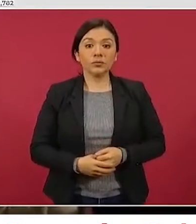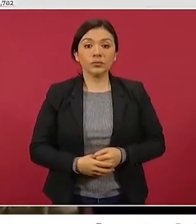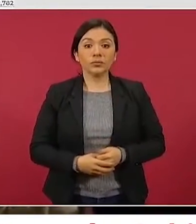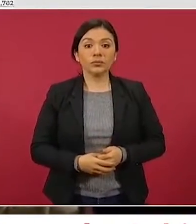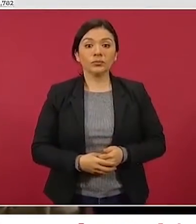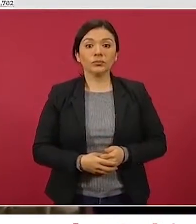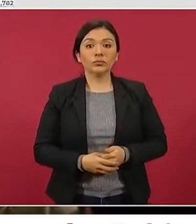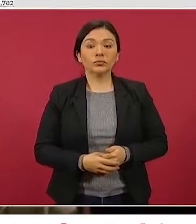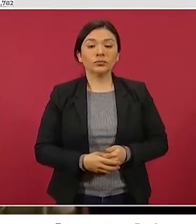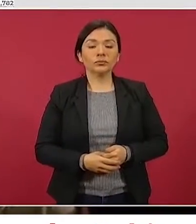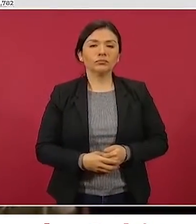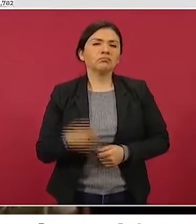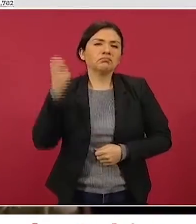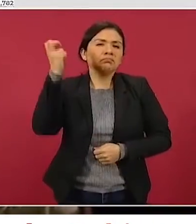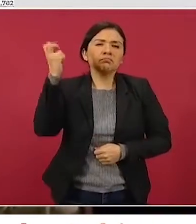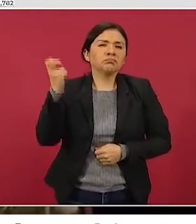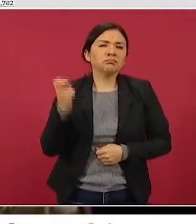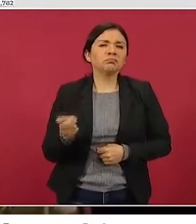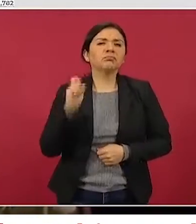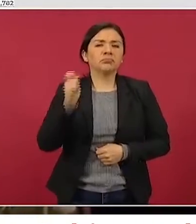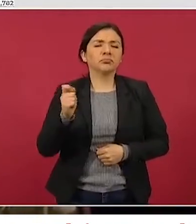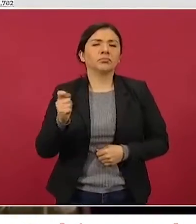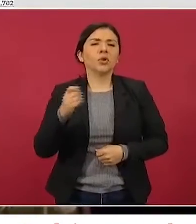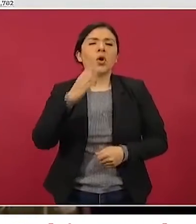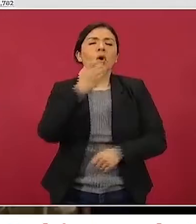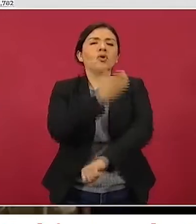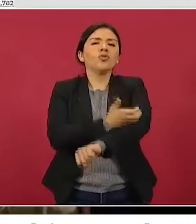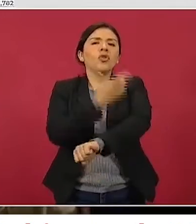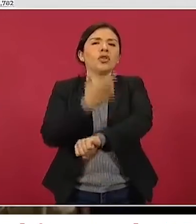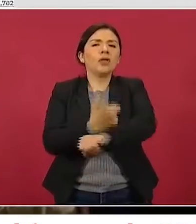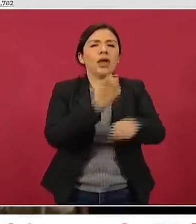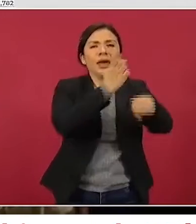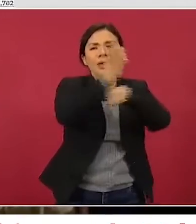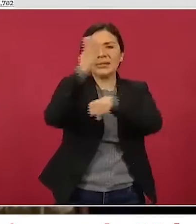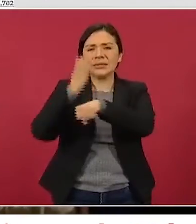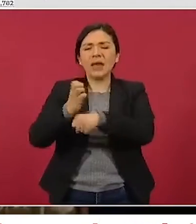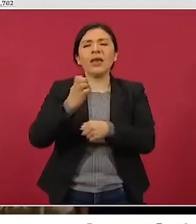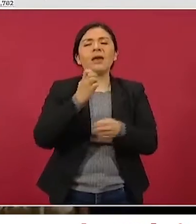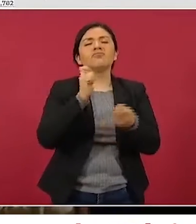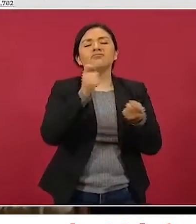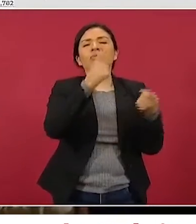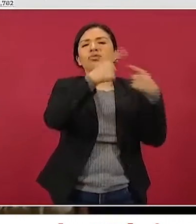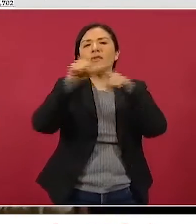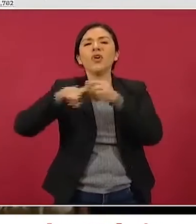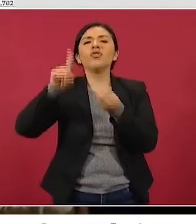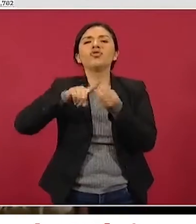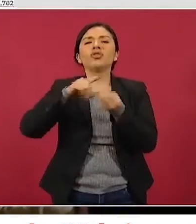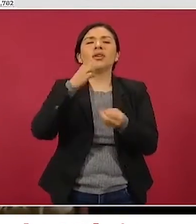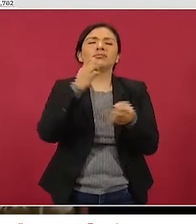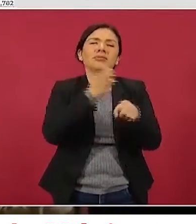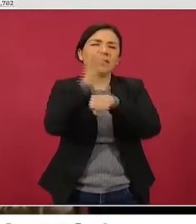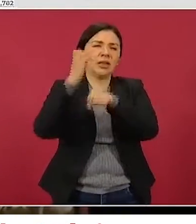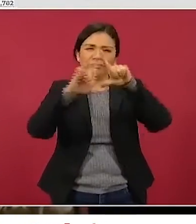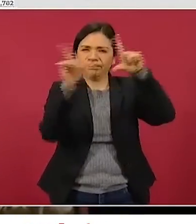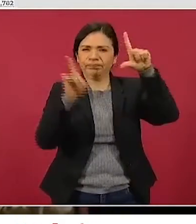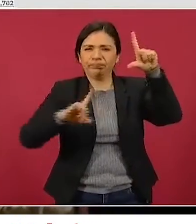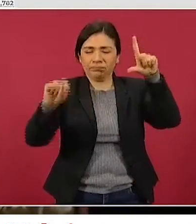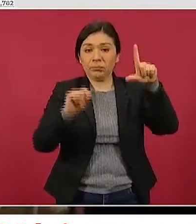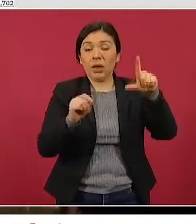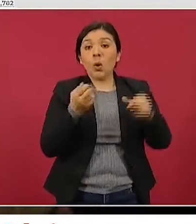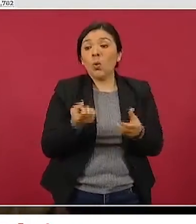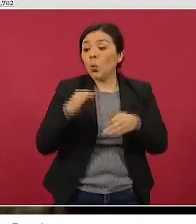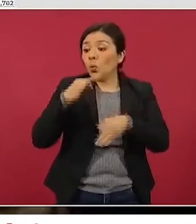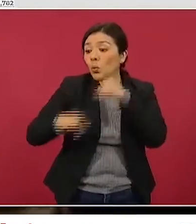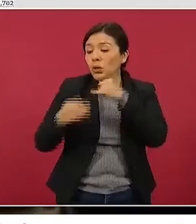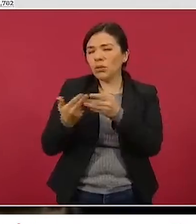Estos son los coordinadores estatales y los efectivos en cada estado. Los cambios últimos son